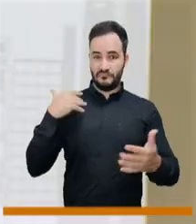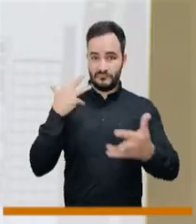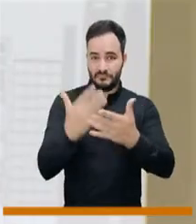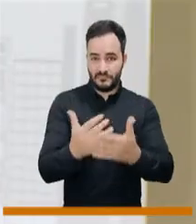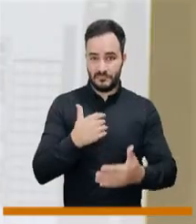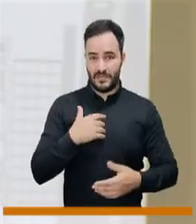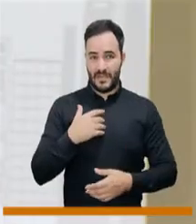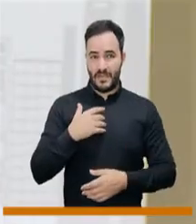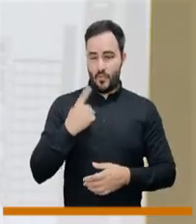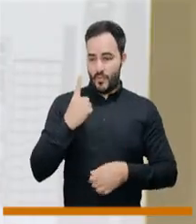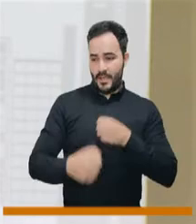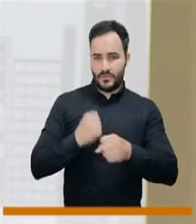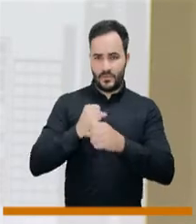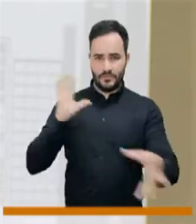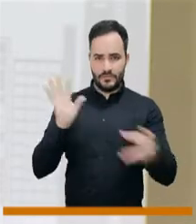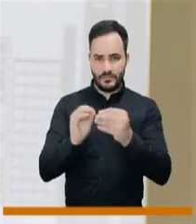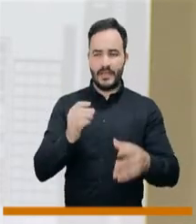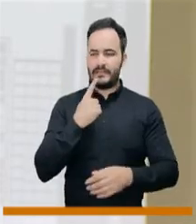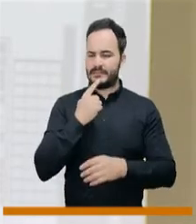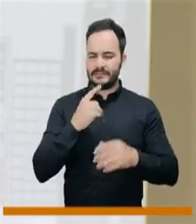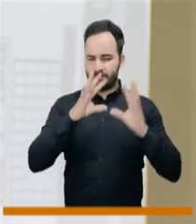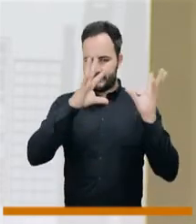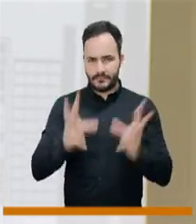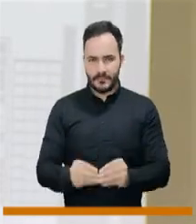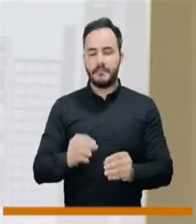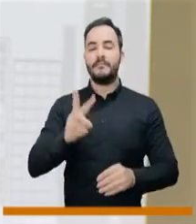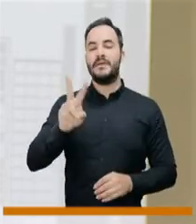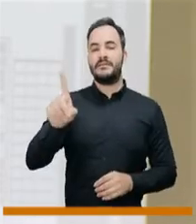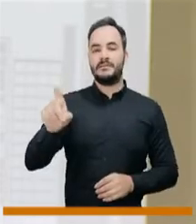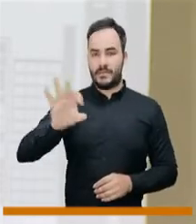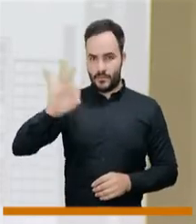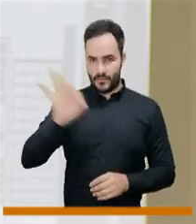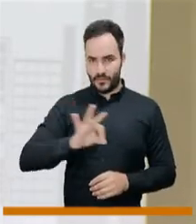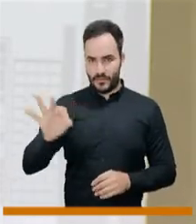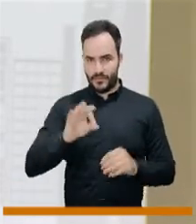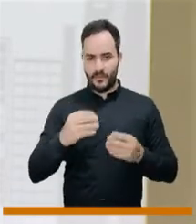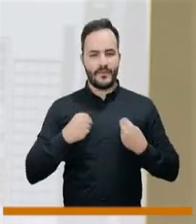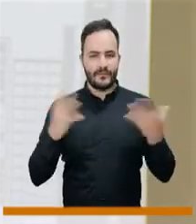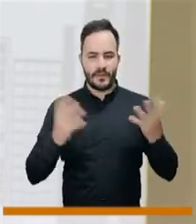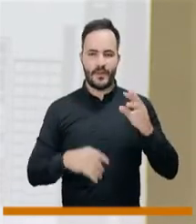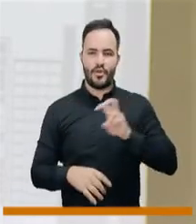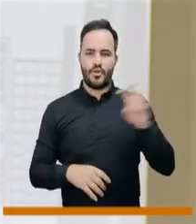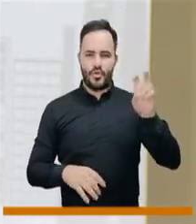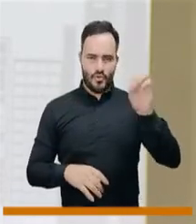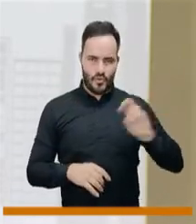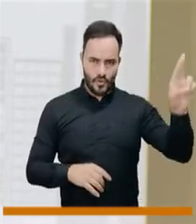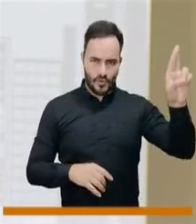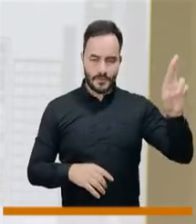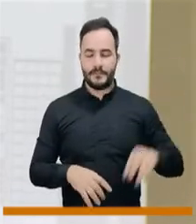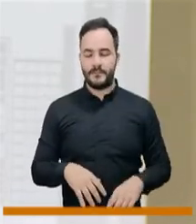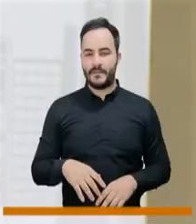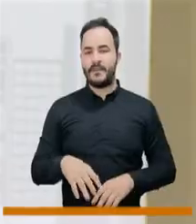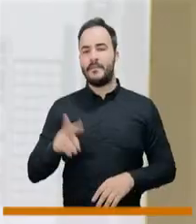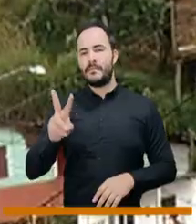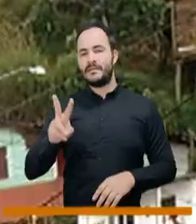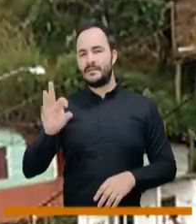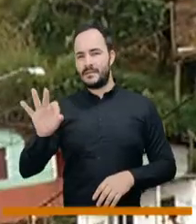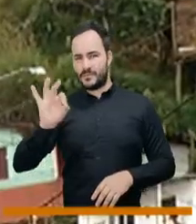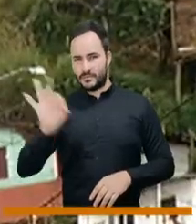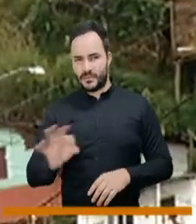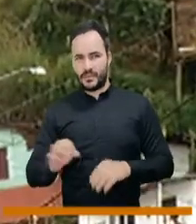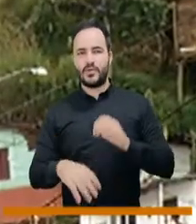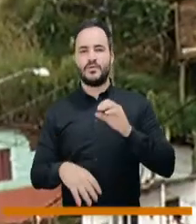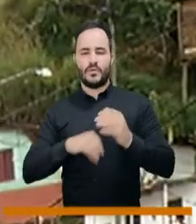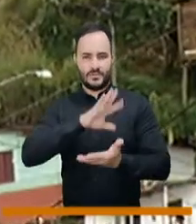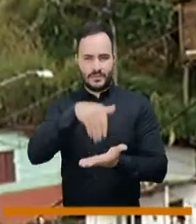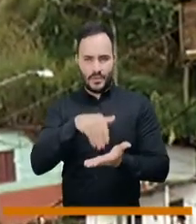encontramos los siguientes datos. El 26% pertenecen a la zona nororiental, el 26% a la